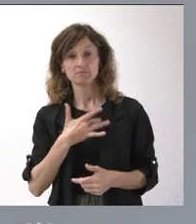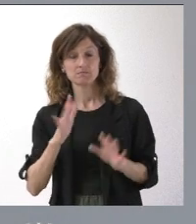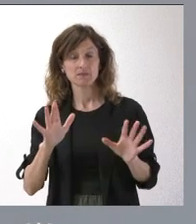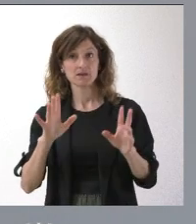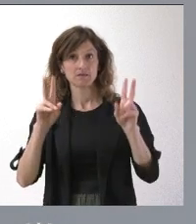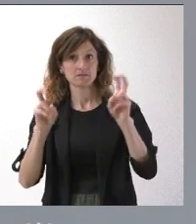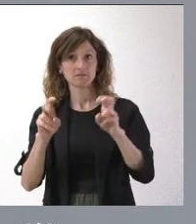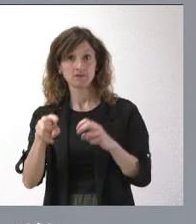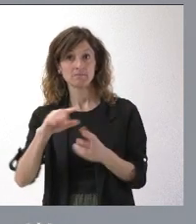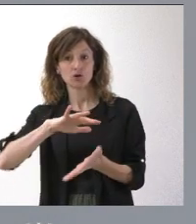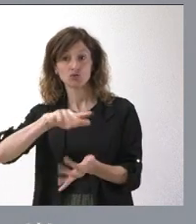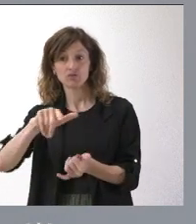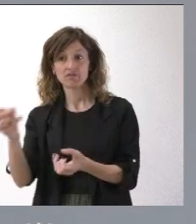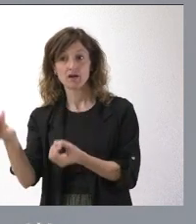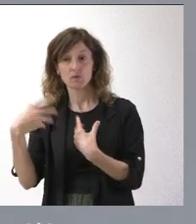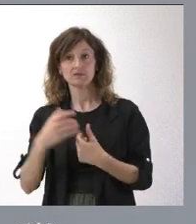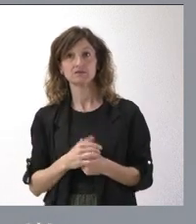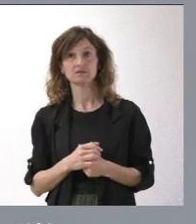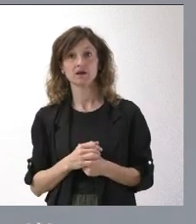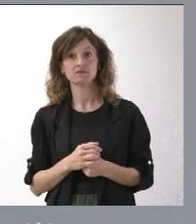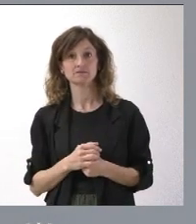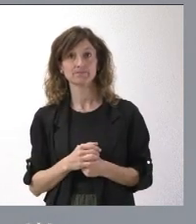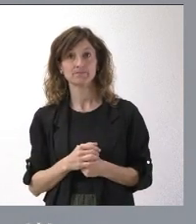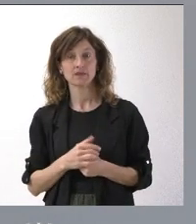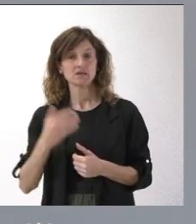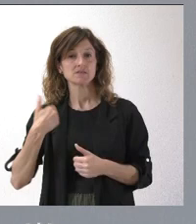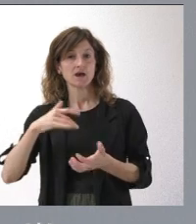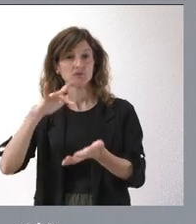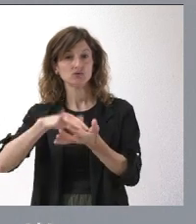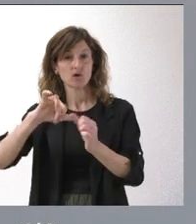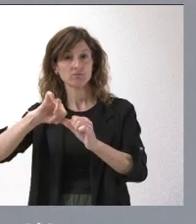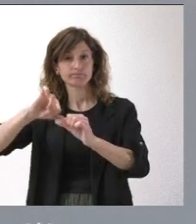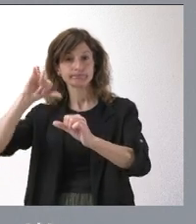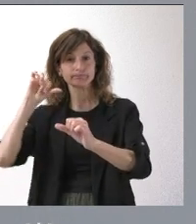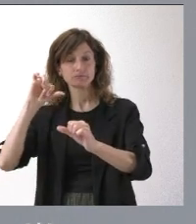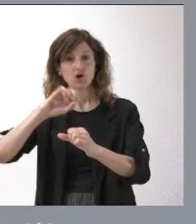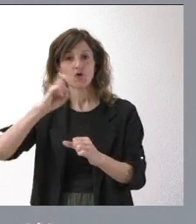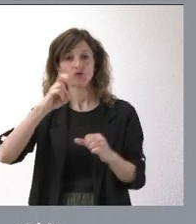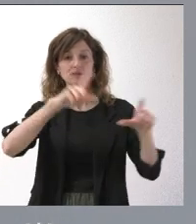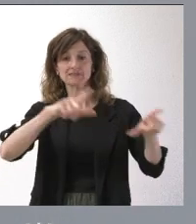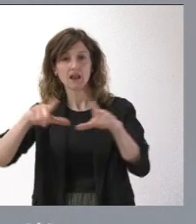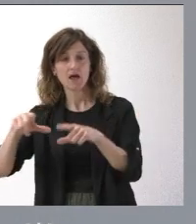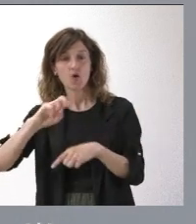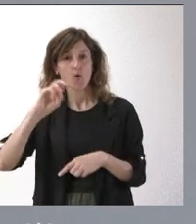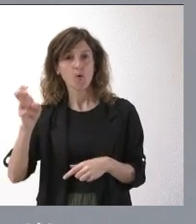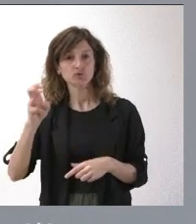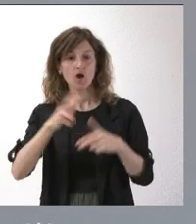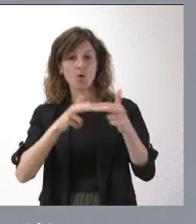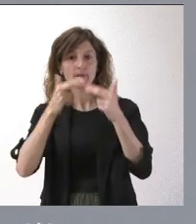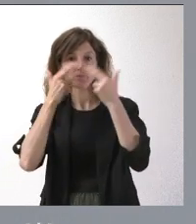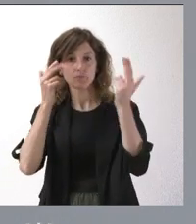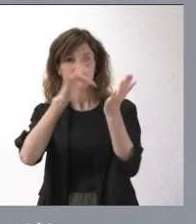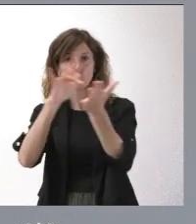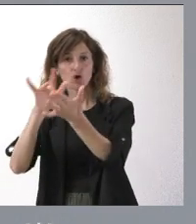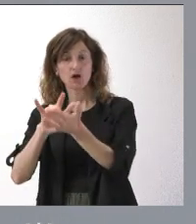noticia que usted señala se viene ocurriendo en otro tipo de instalaciones o de obras públicas,